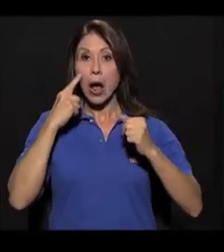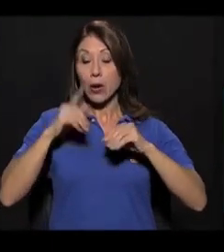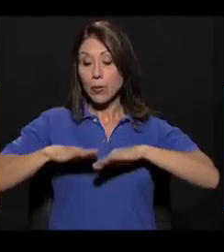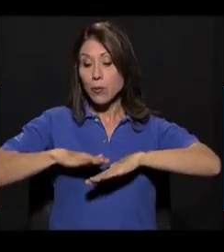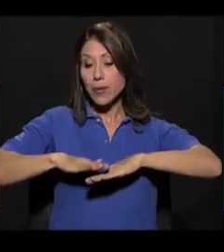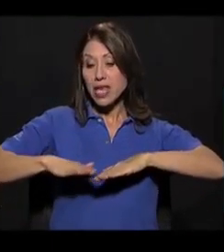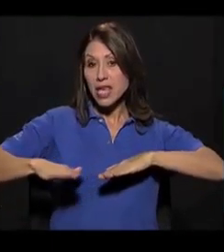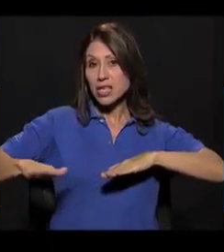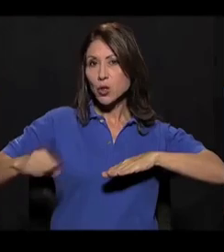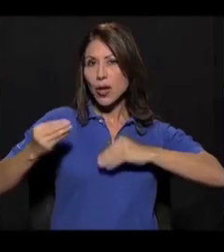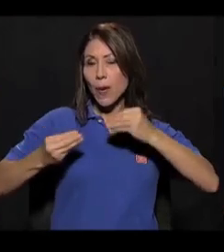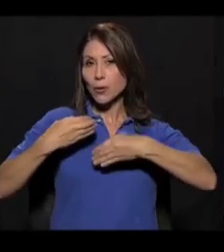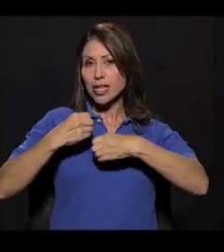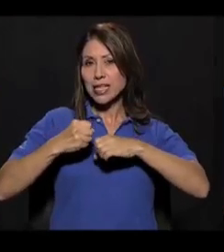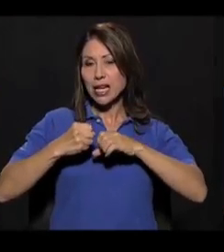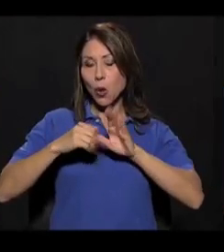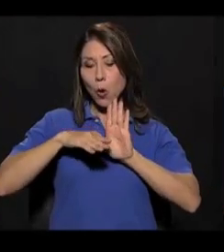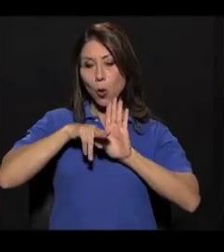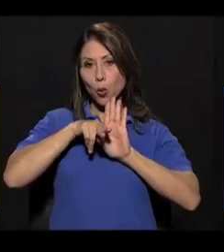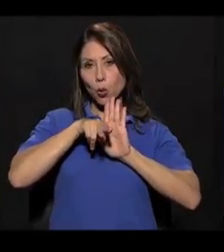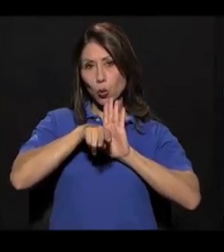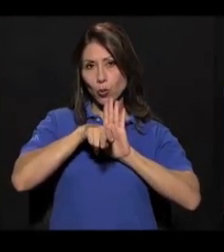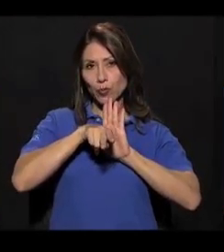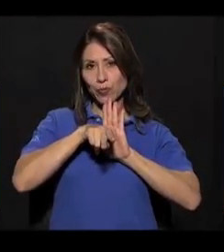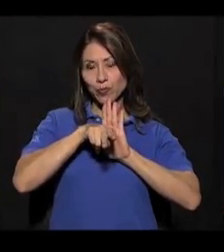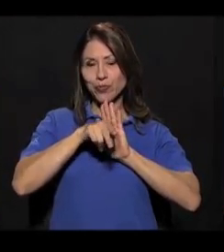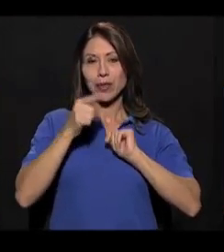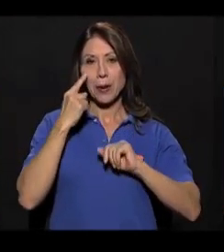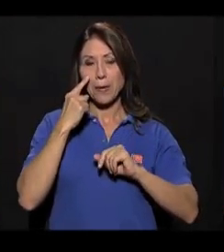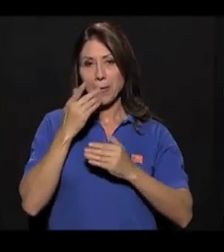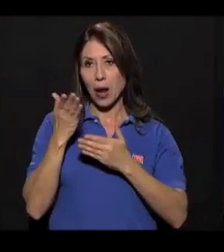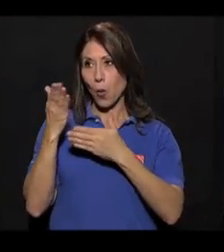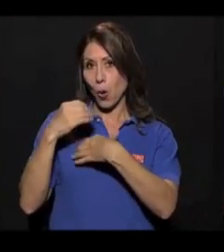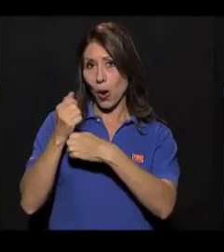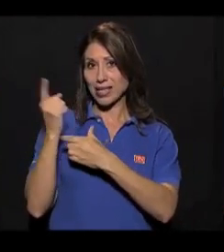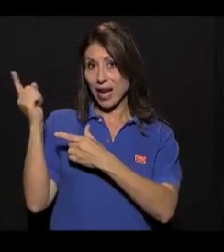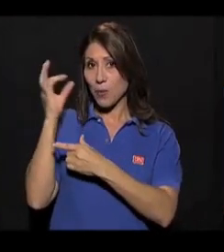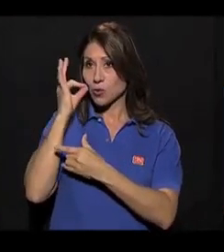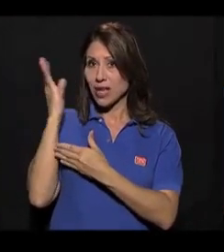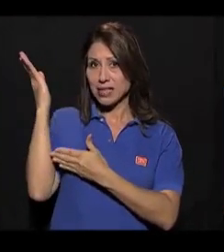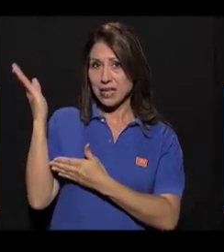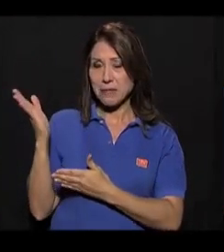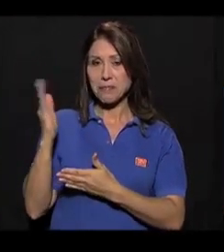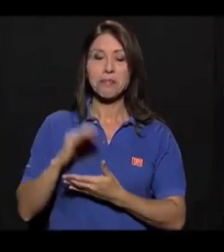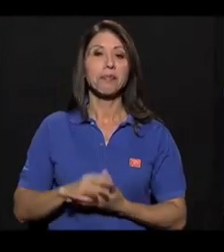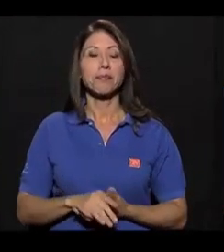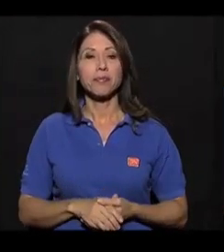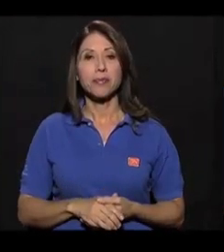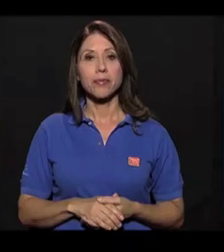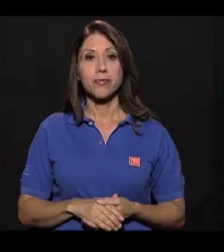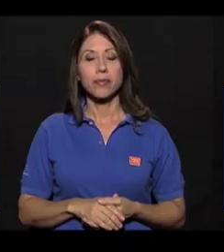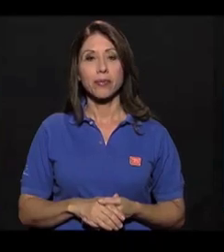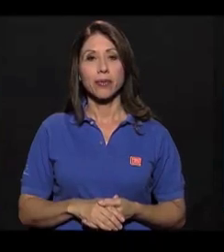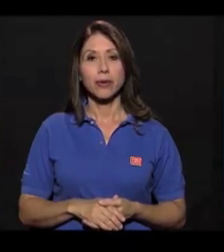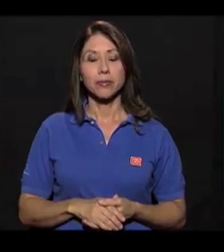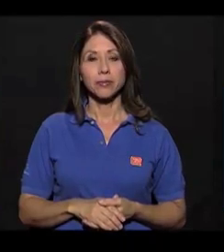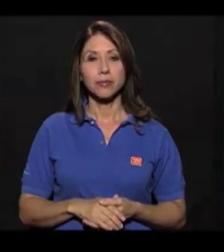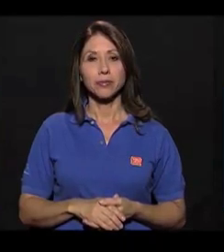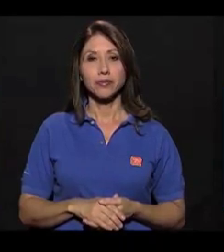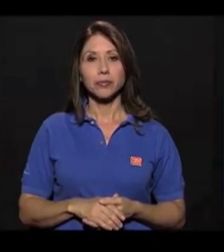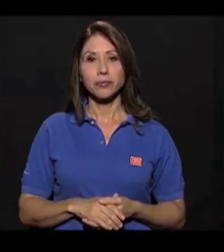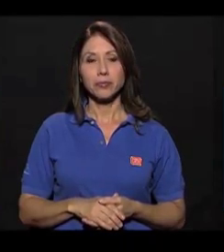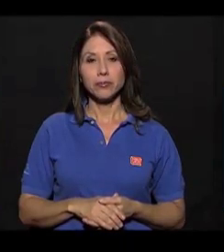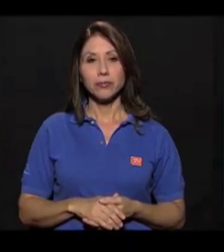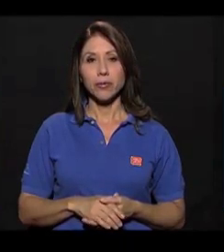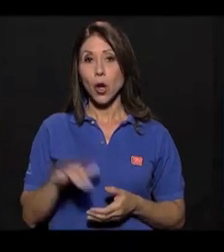Ok, vamos a poner las manos en cruz. Vamos a elevar una pierna a 90. La rodilla a nivel de la articulación de la cadera. Vamos